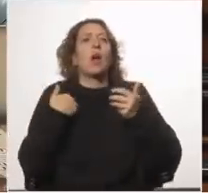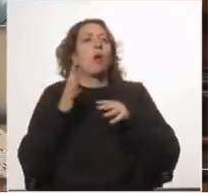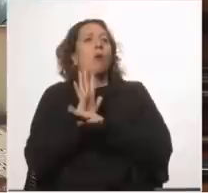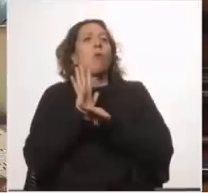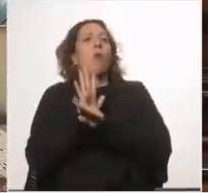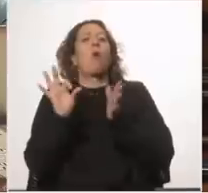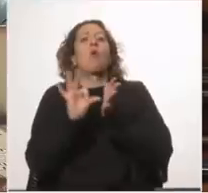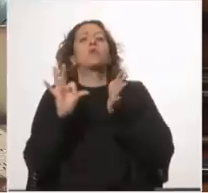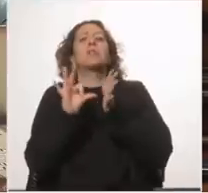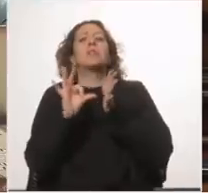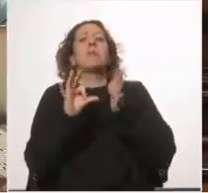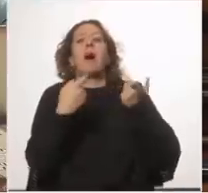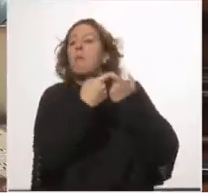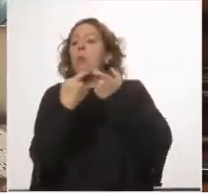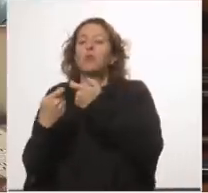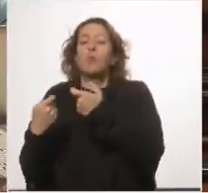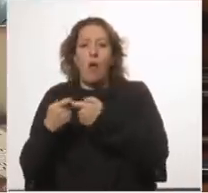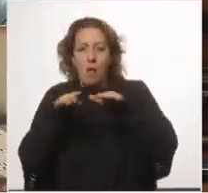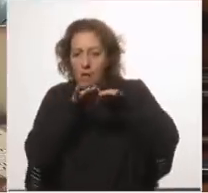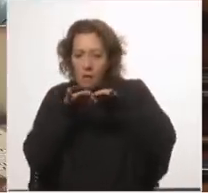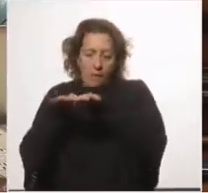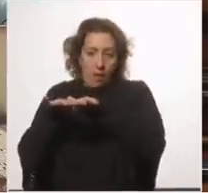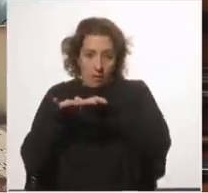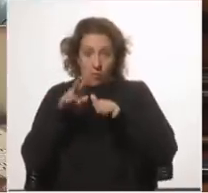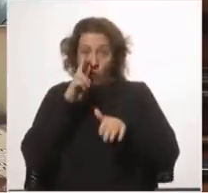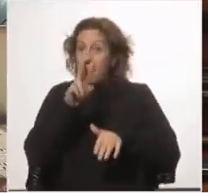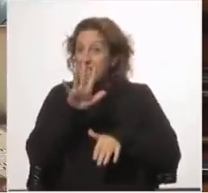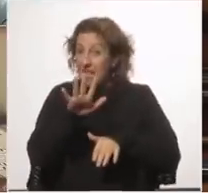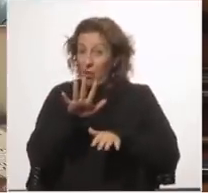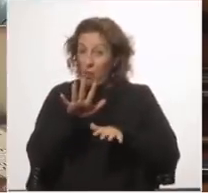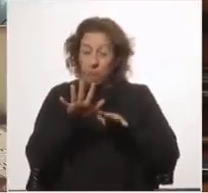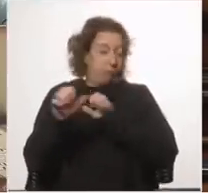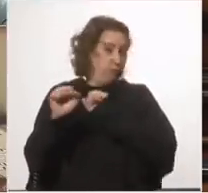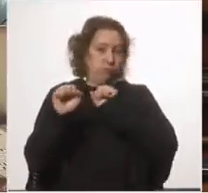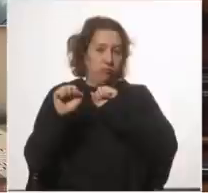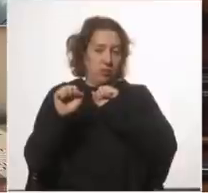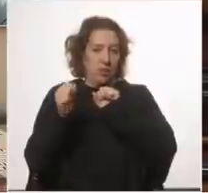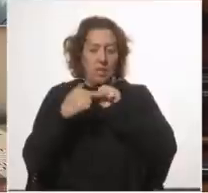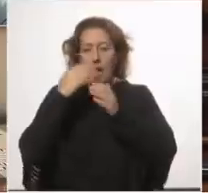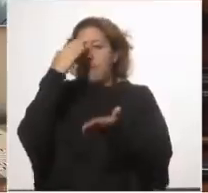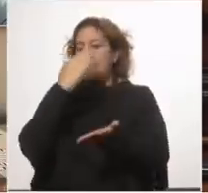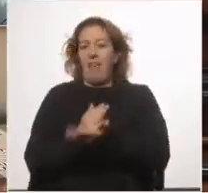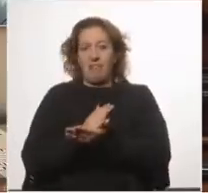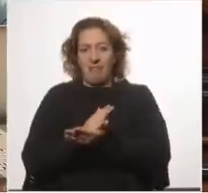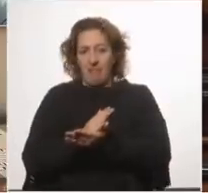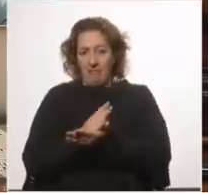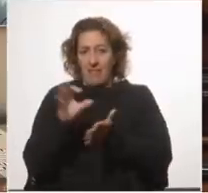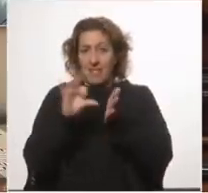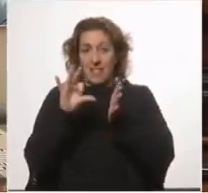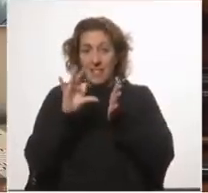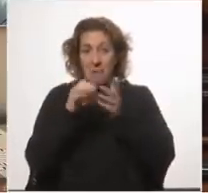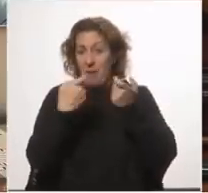mutual equilibrado estaba colapsado en 2005. La mitad del sistema mutual estaba a punto de quebrar. La mitad